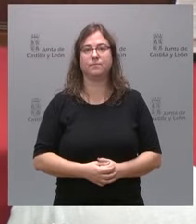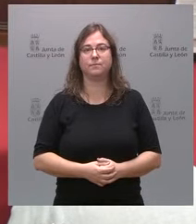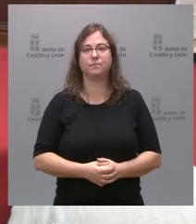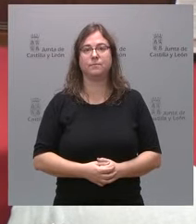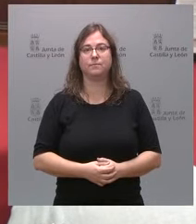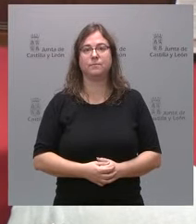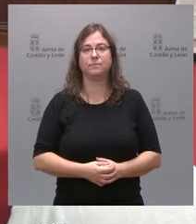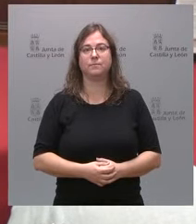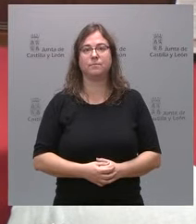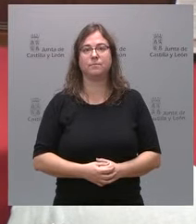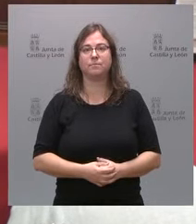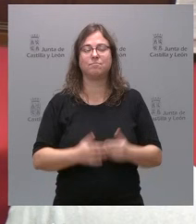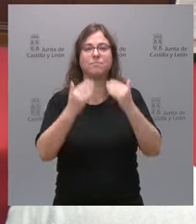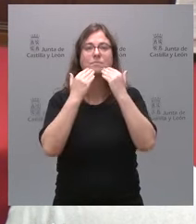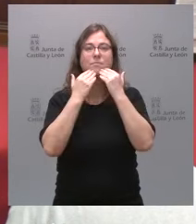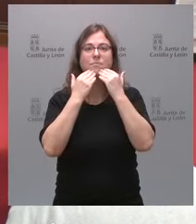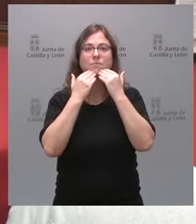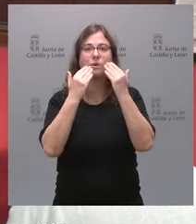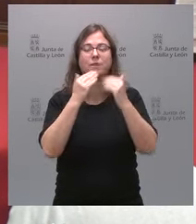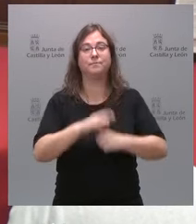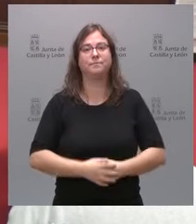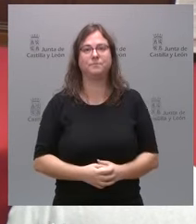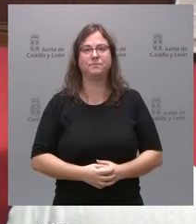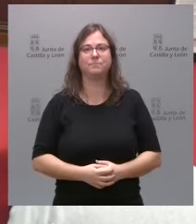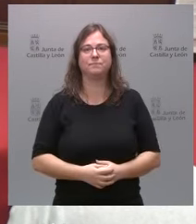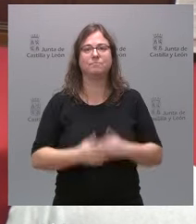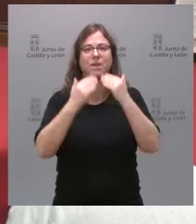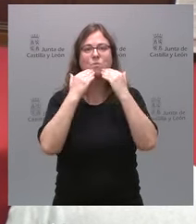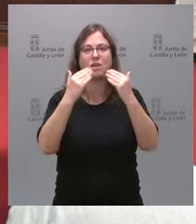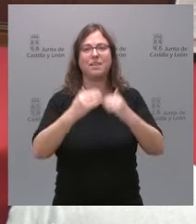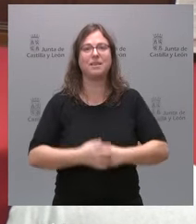Muchas gracias. Muchas gracias.